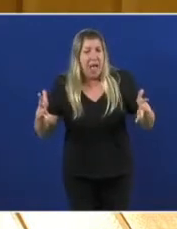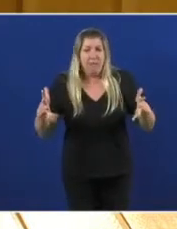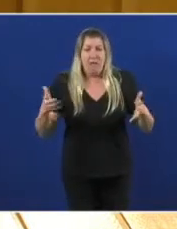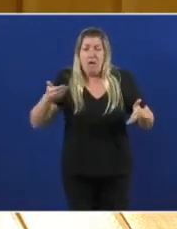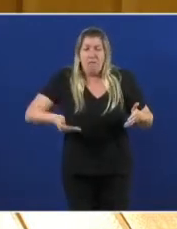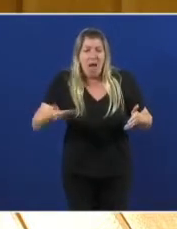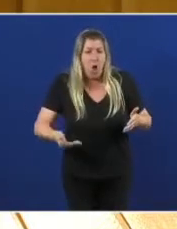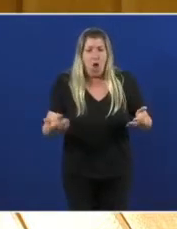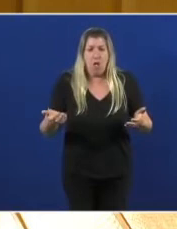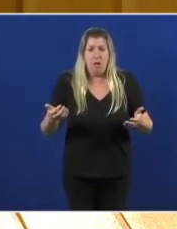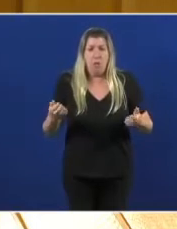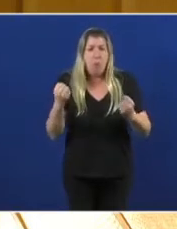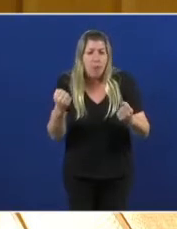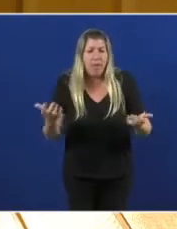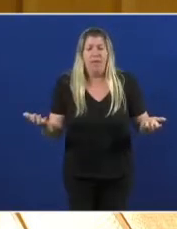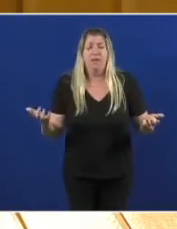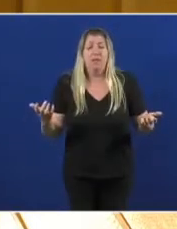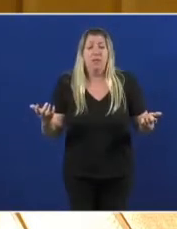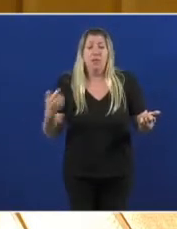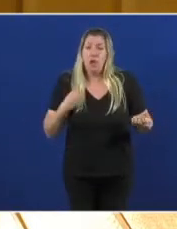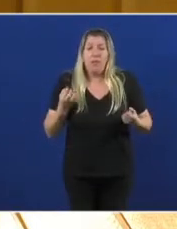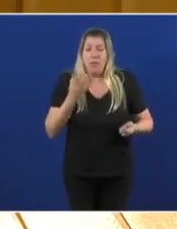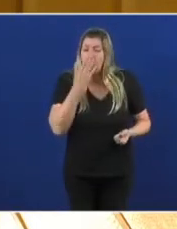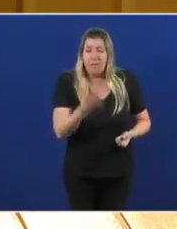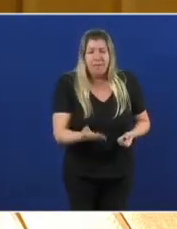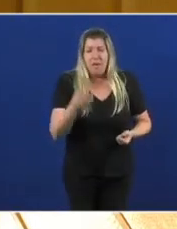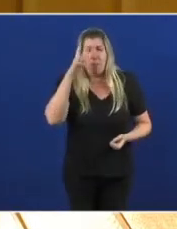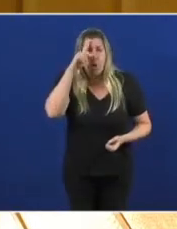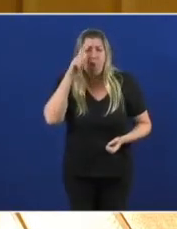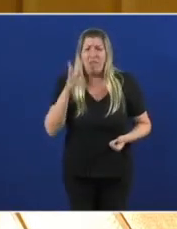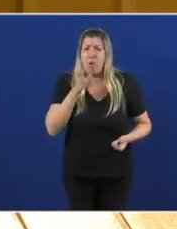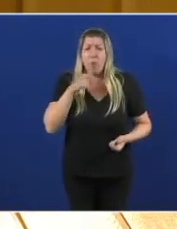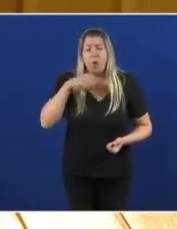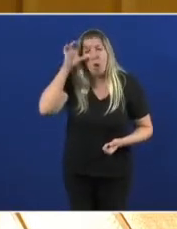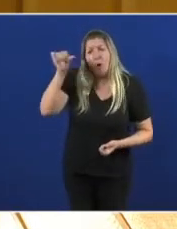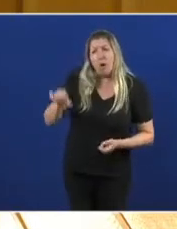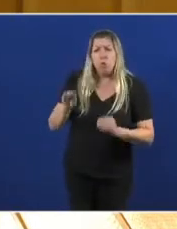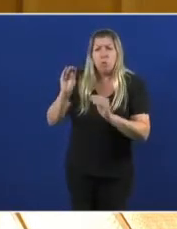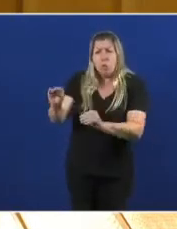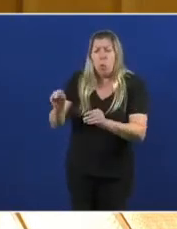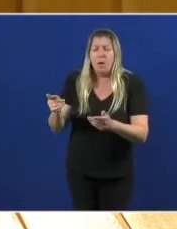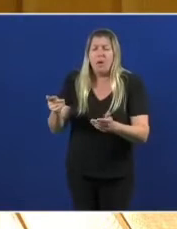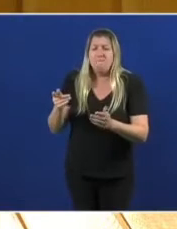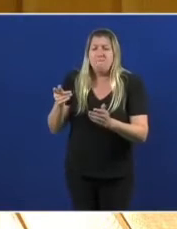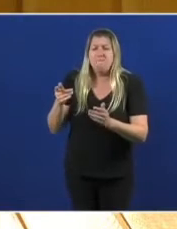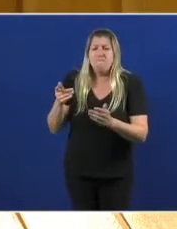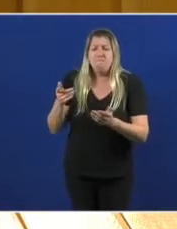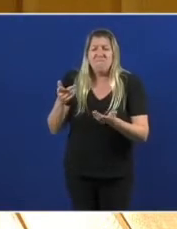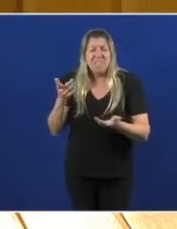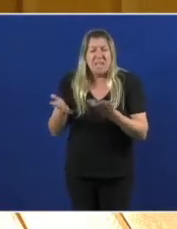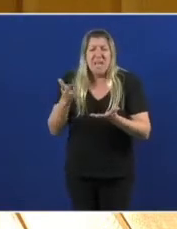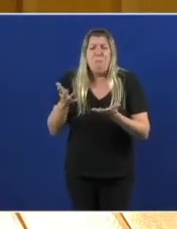Eu non podo ocultar a preocupación que sinto cada vez que o escoito, reducindo a Galiza a un simple